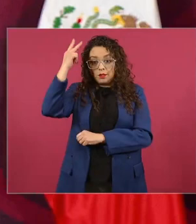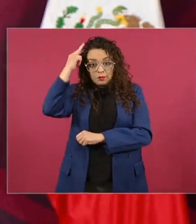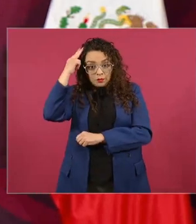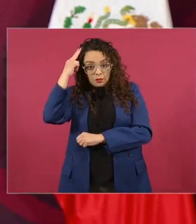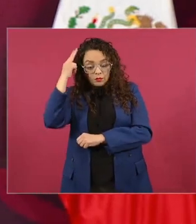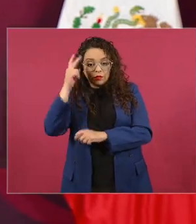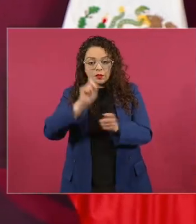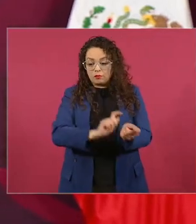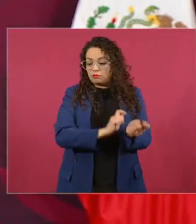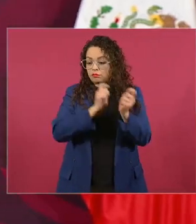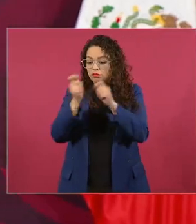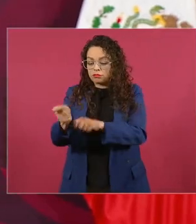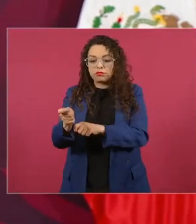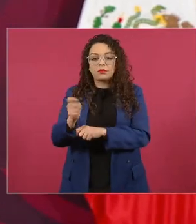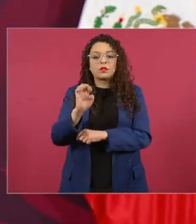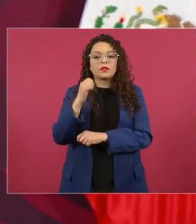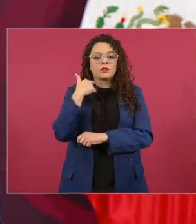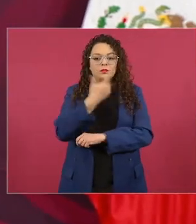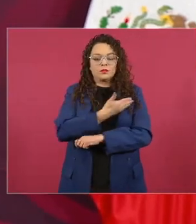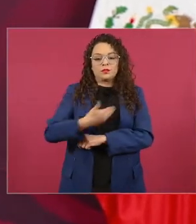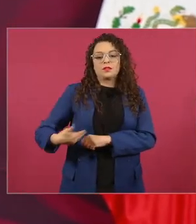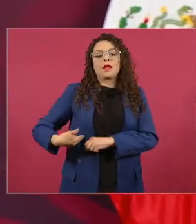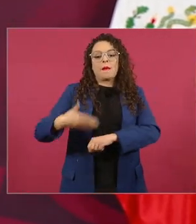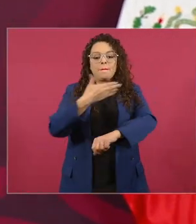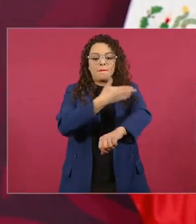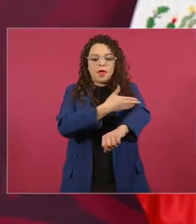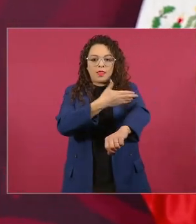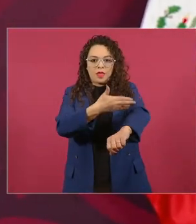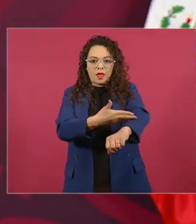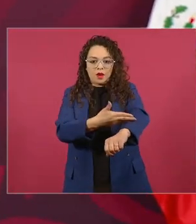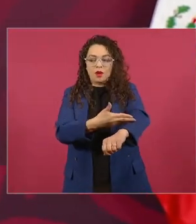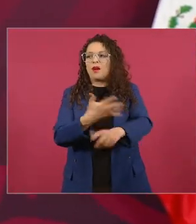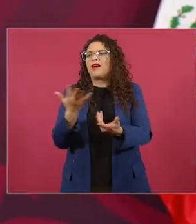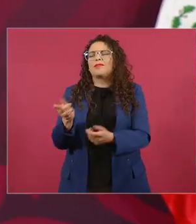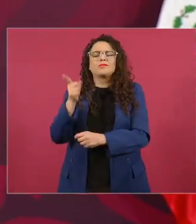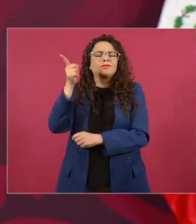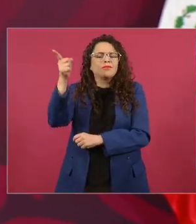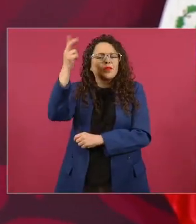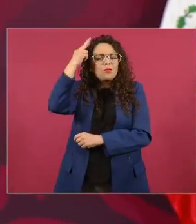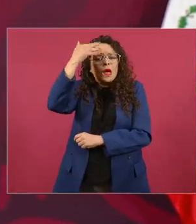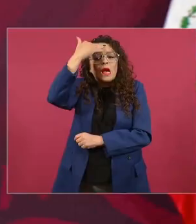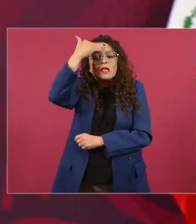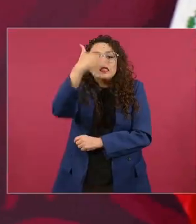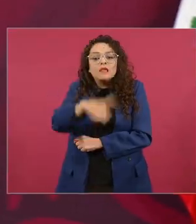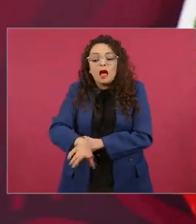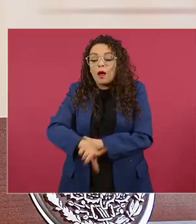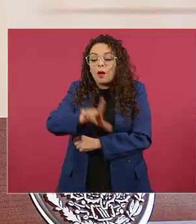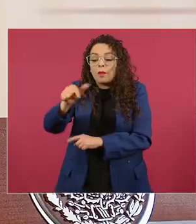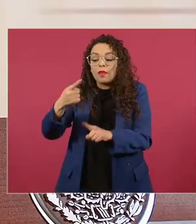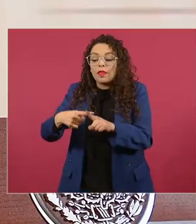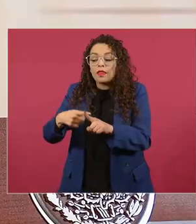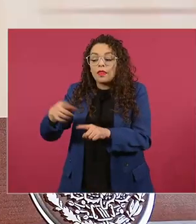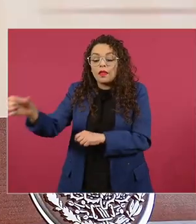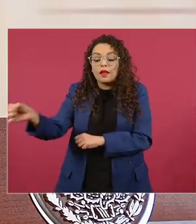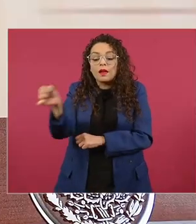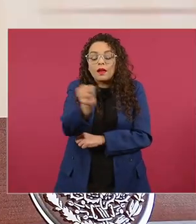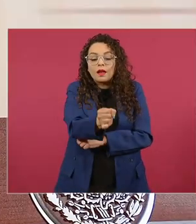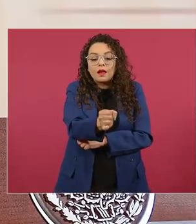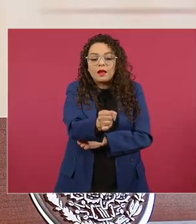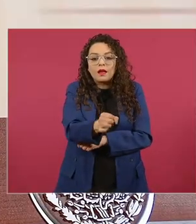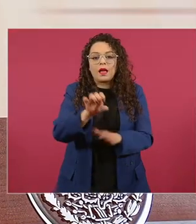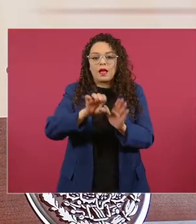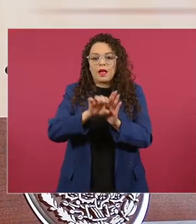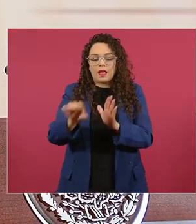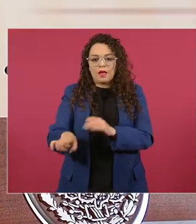Porfirio Díaz sabía de antemano quién iba a ser diputado senador es más se pasaba el tiempo de la elección